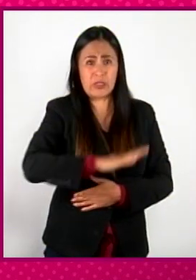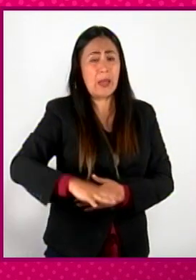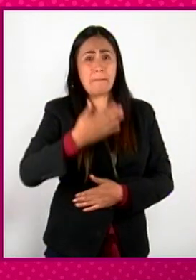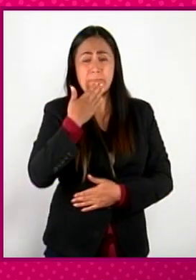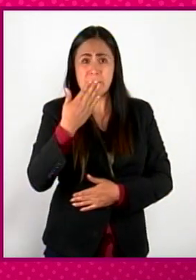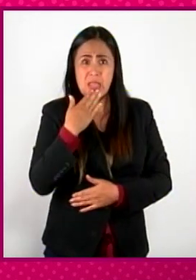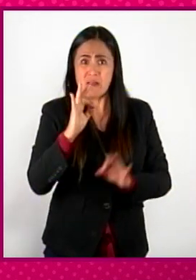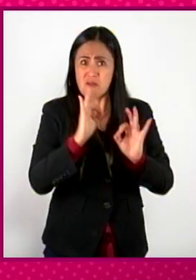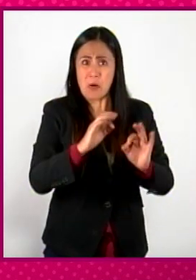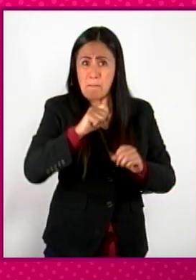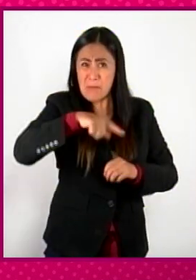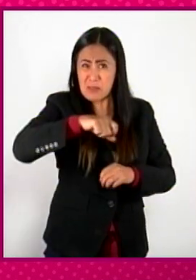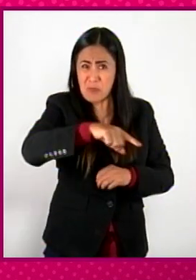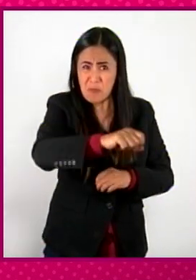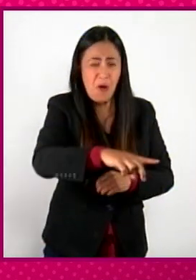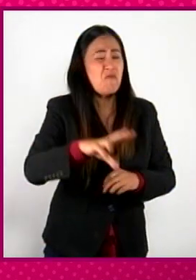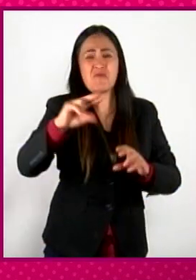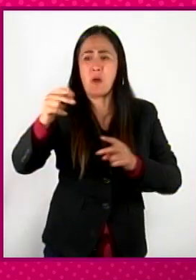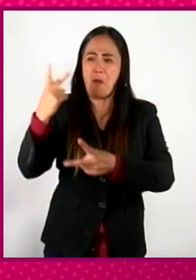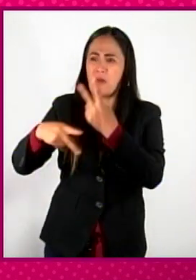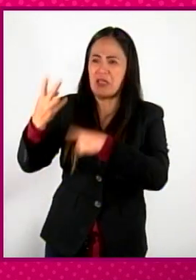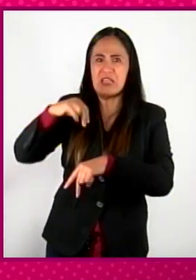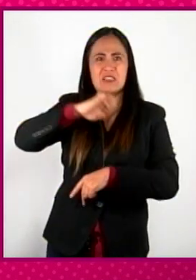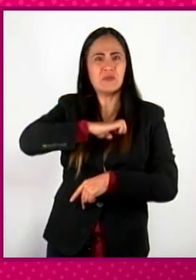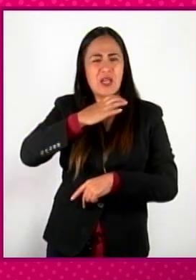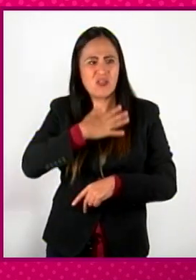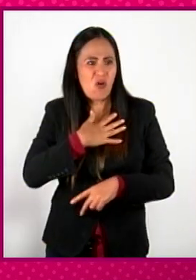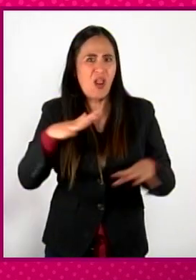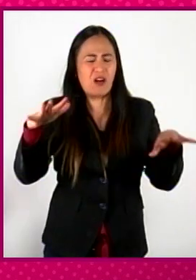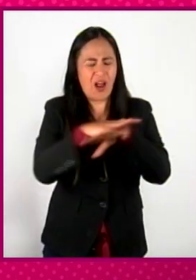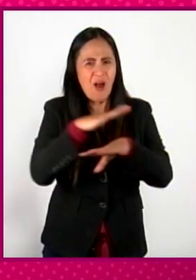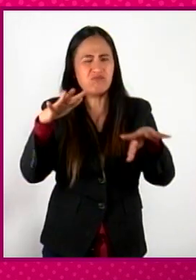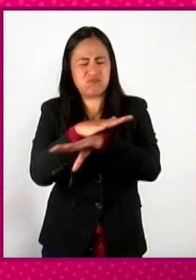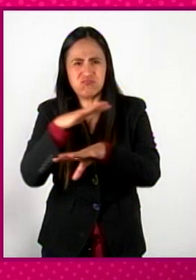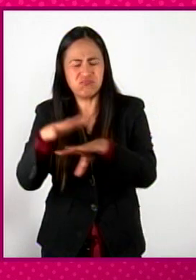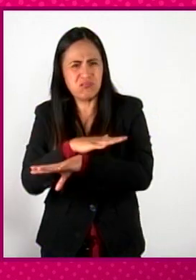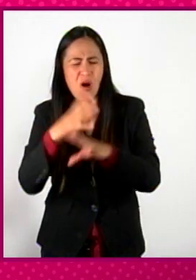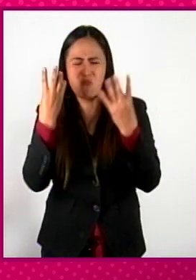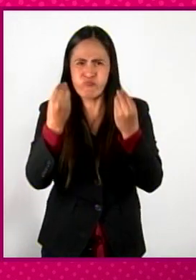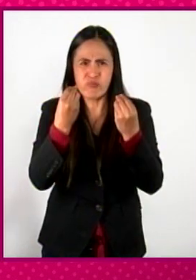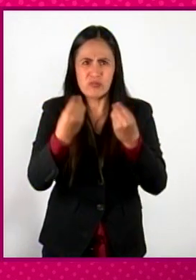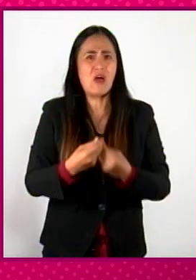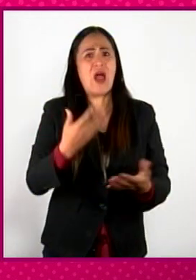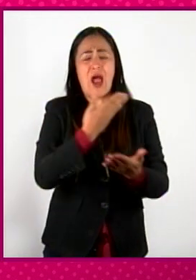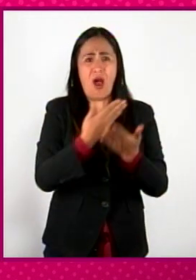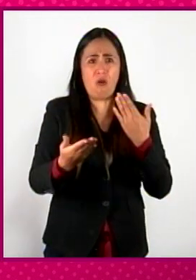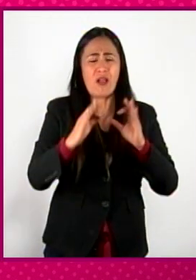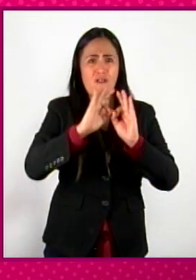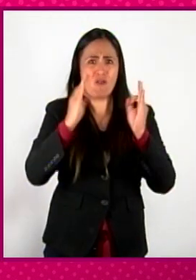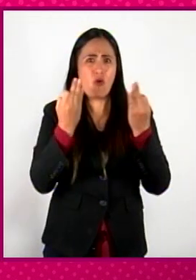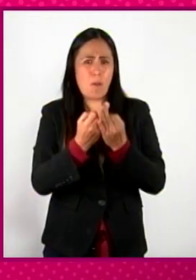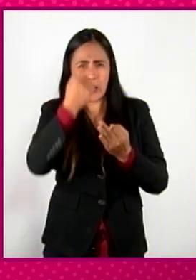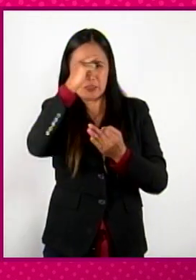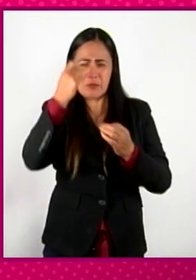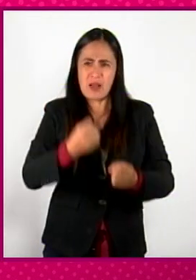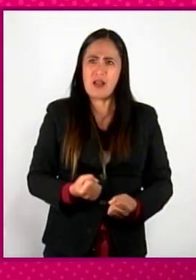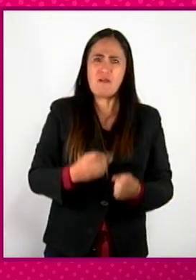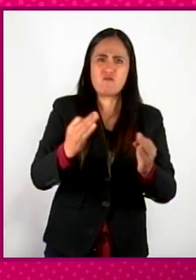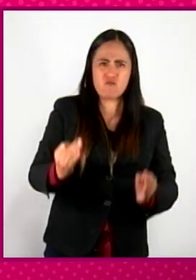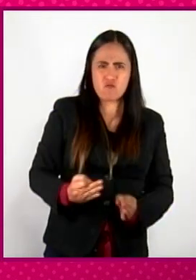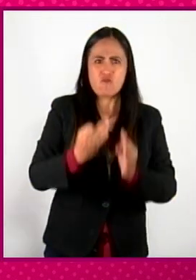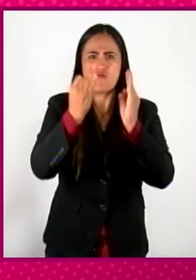iba a volver y que entonces había que buscar las maneras para poderse enfrentar a ese poder nuevo